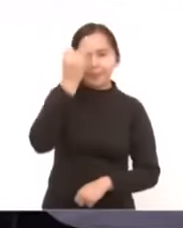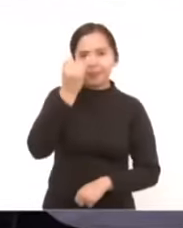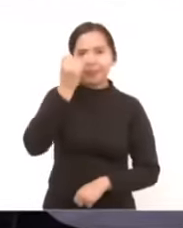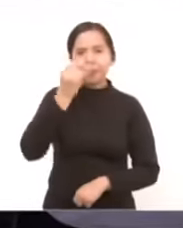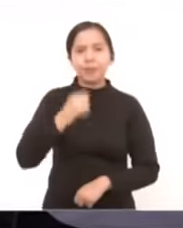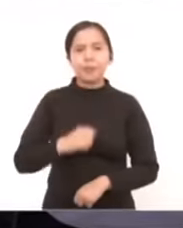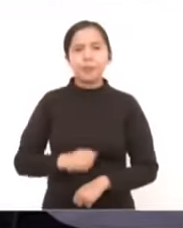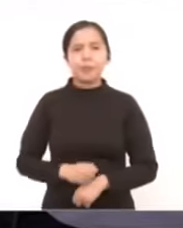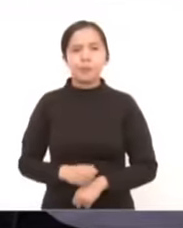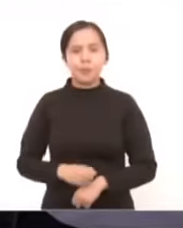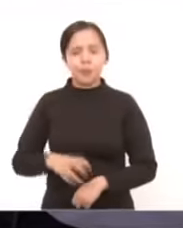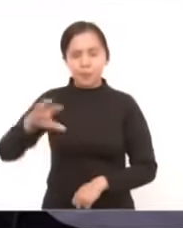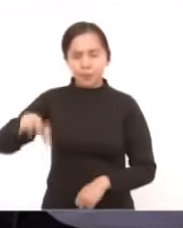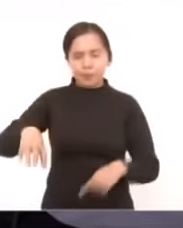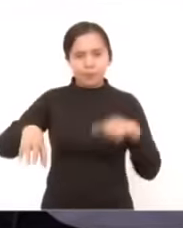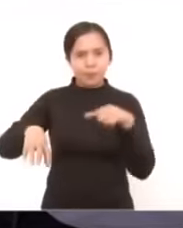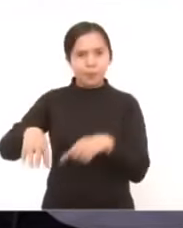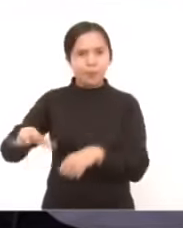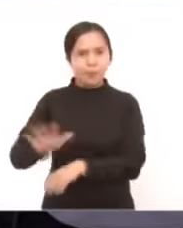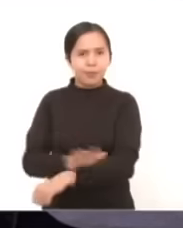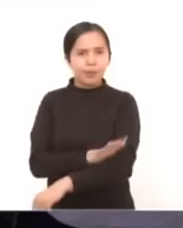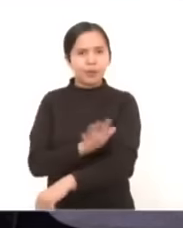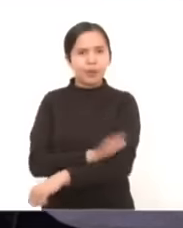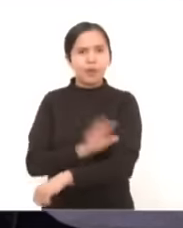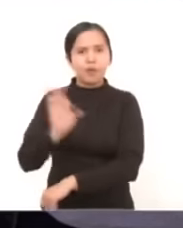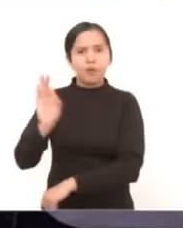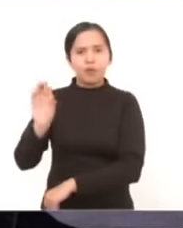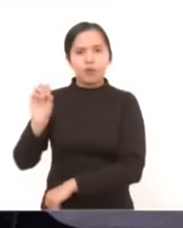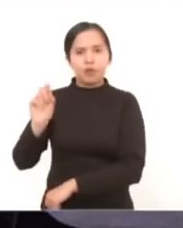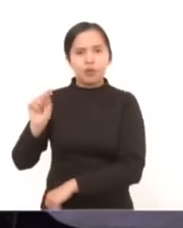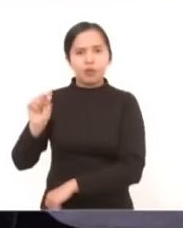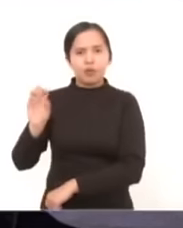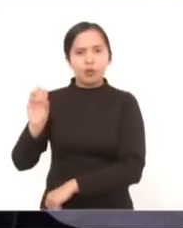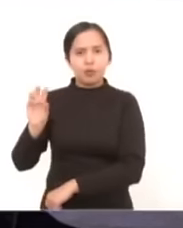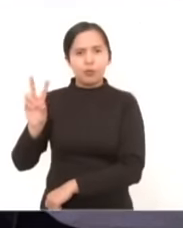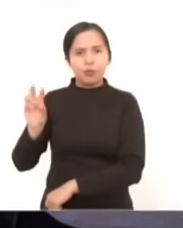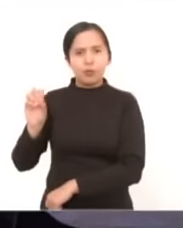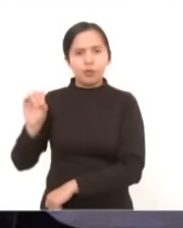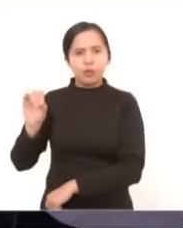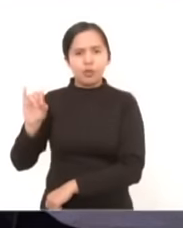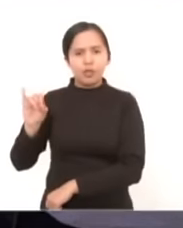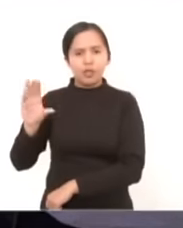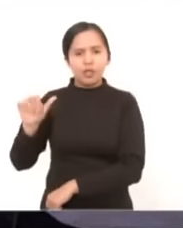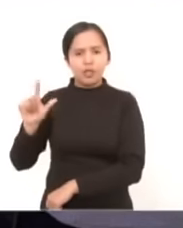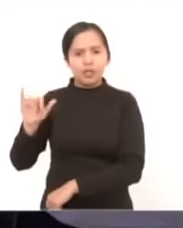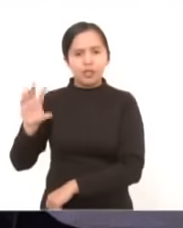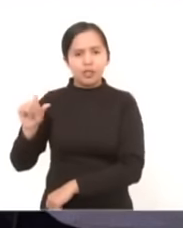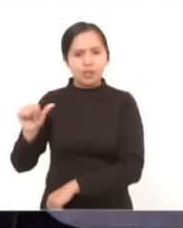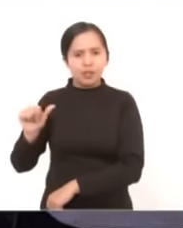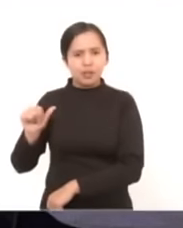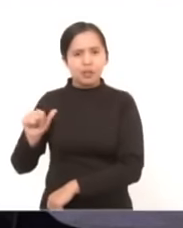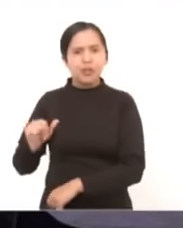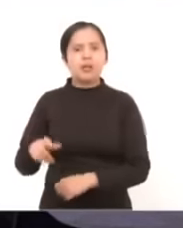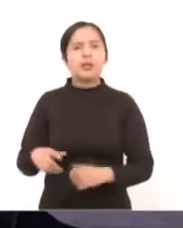planta fotovoltaica aquí en los techos de la central de Abasto